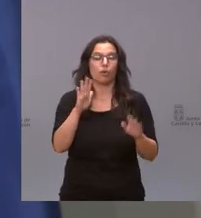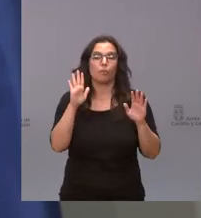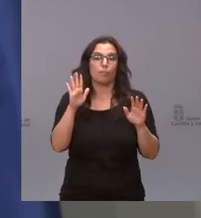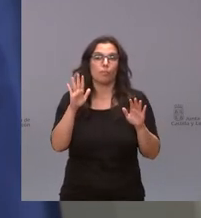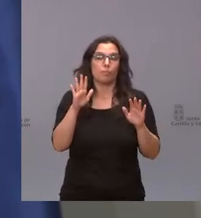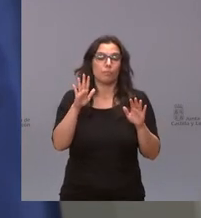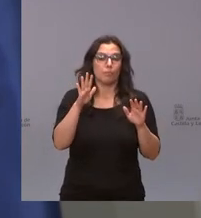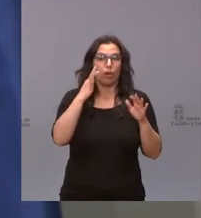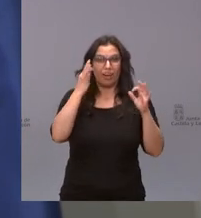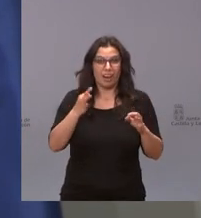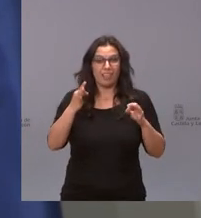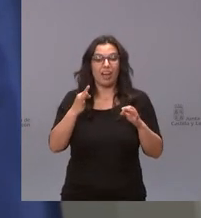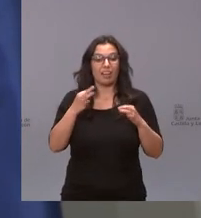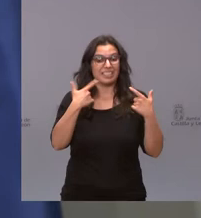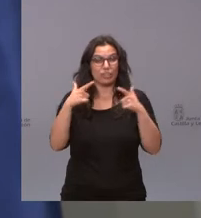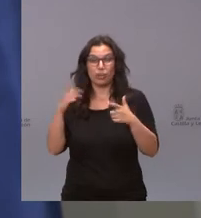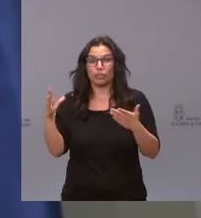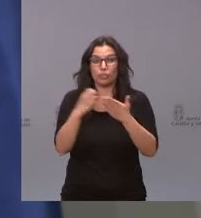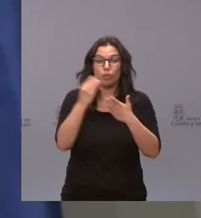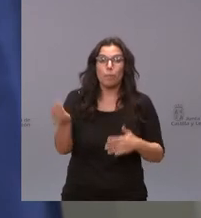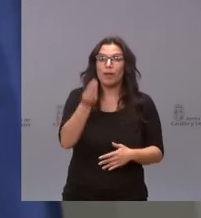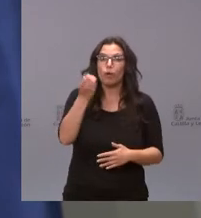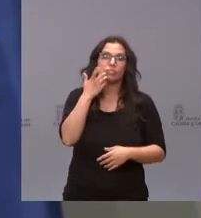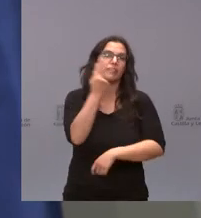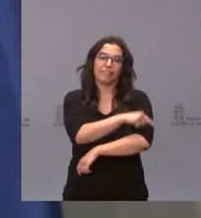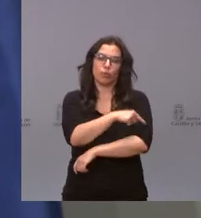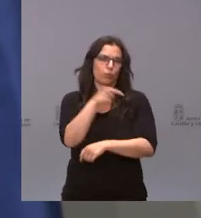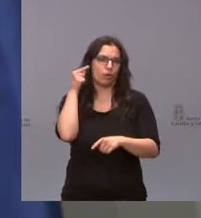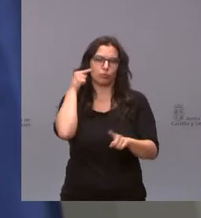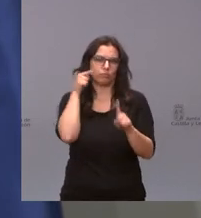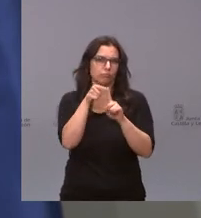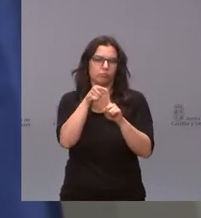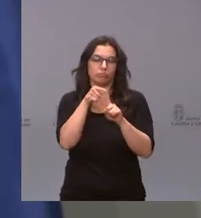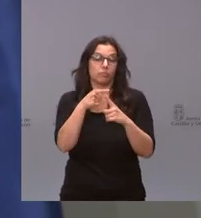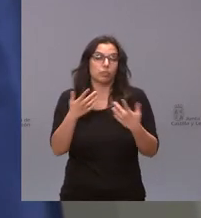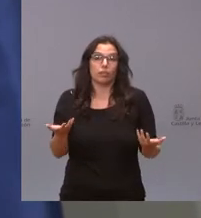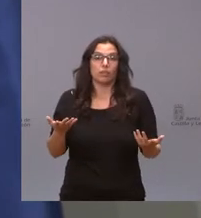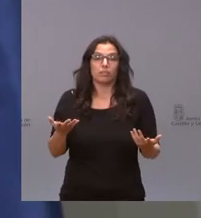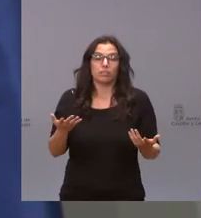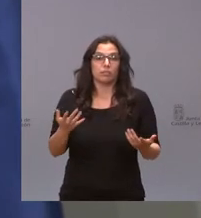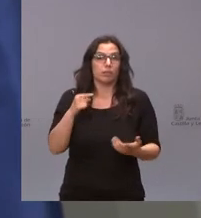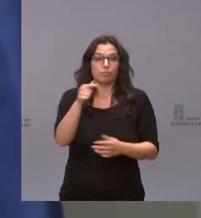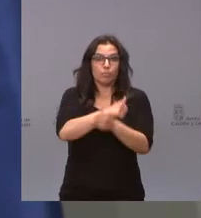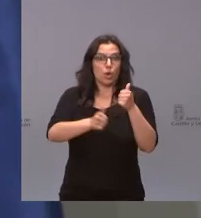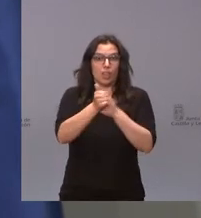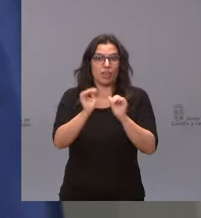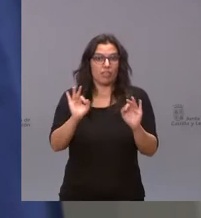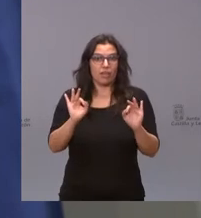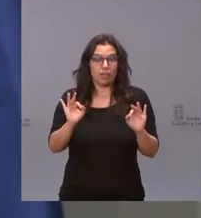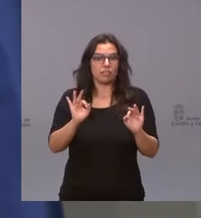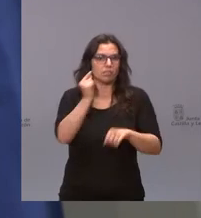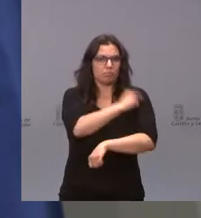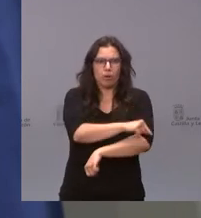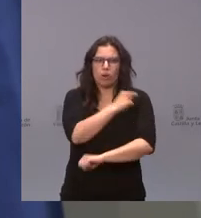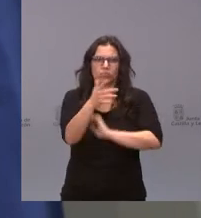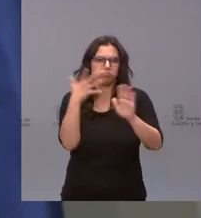permitir mejorar la actividad en este y en todos los sectores es vacunar entonces esta es nuestra prioridad es vacunar lo